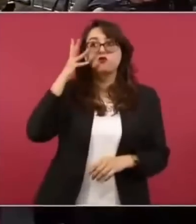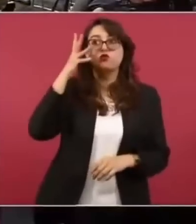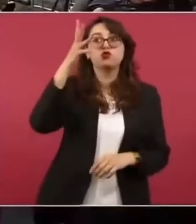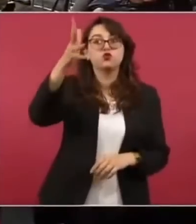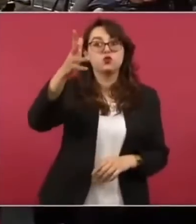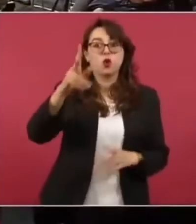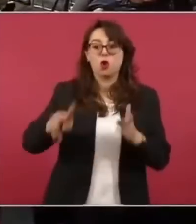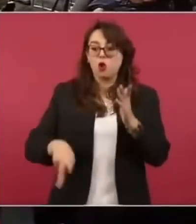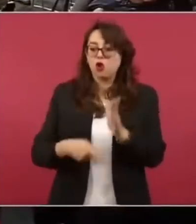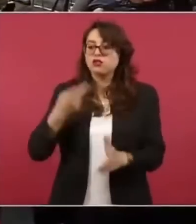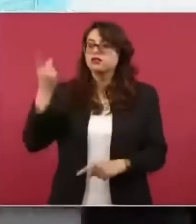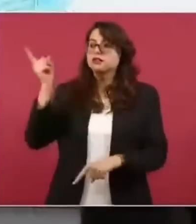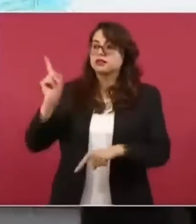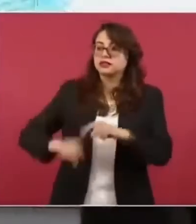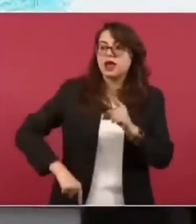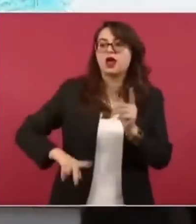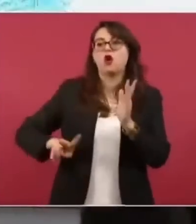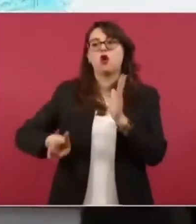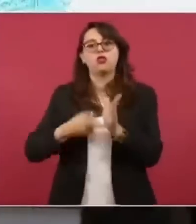vuelva a privatizar